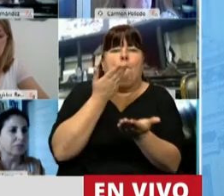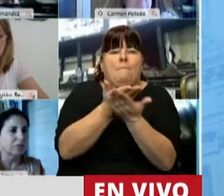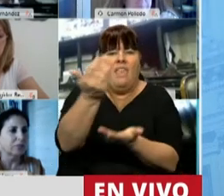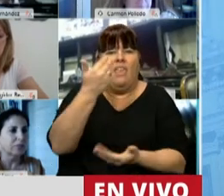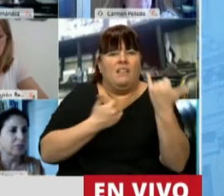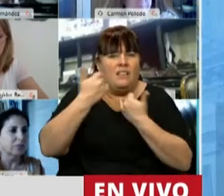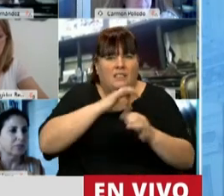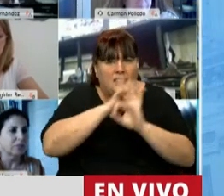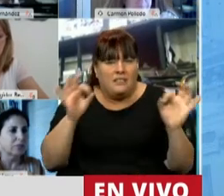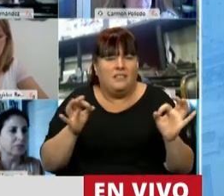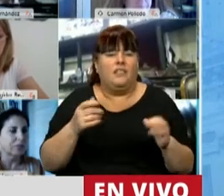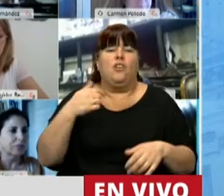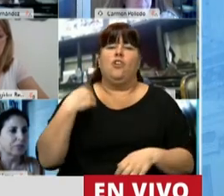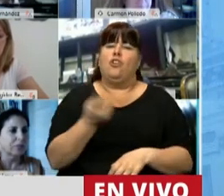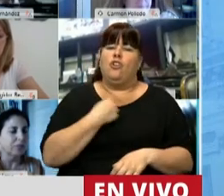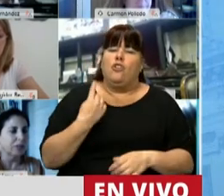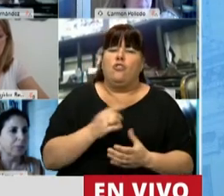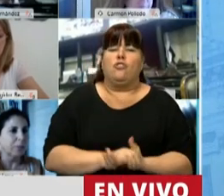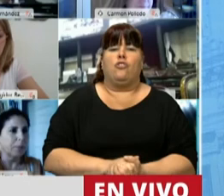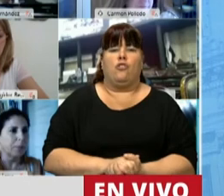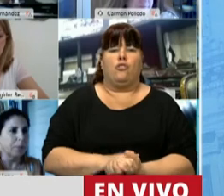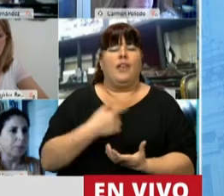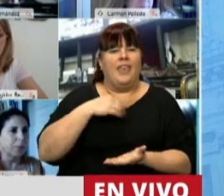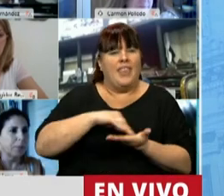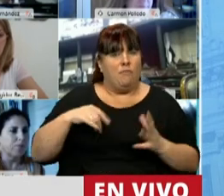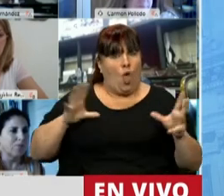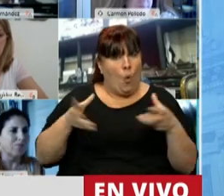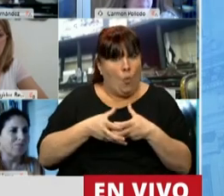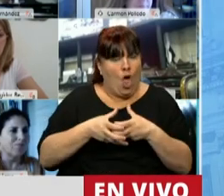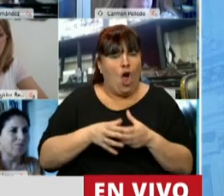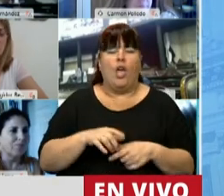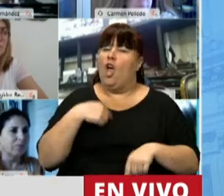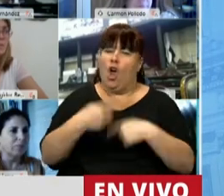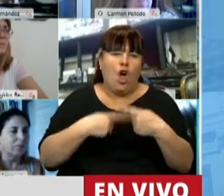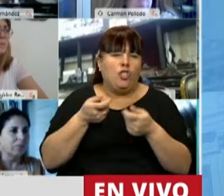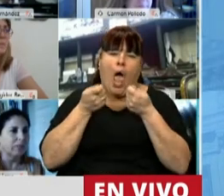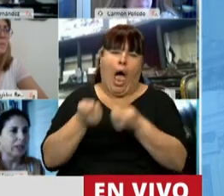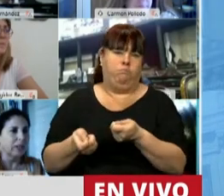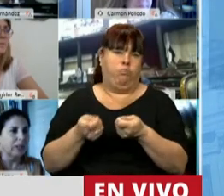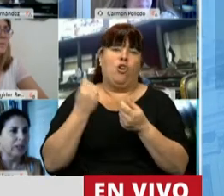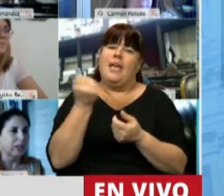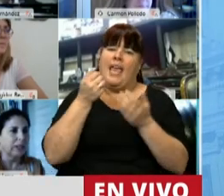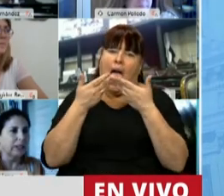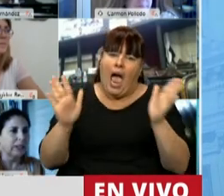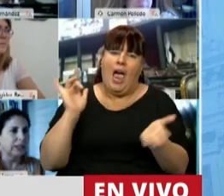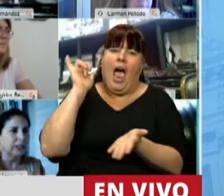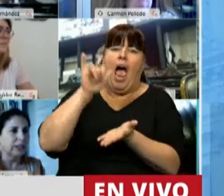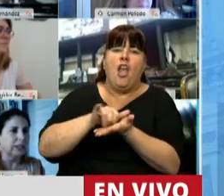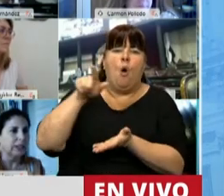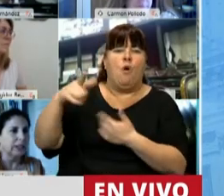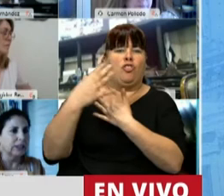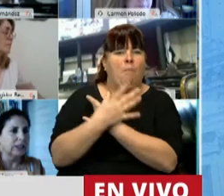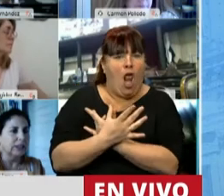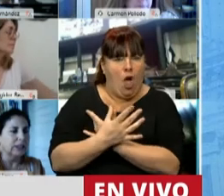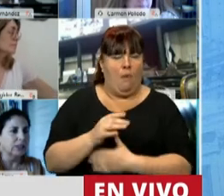Nosotros, señor presidente, los diputados del bloque, vamos a seguir apoyando la apertura del aeropuerto del